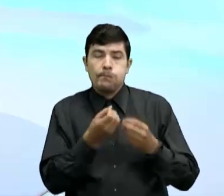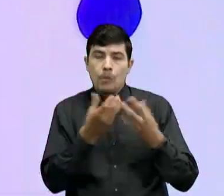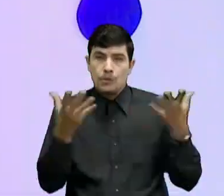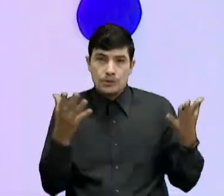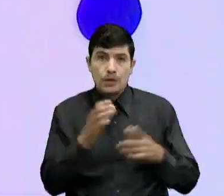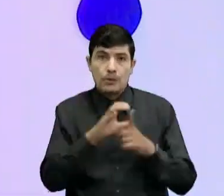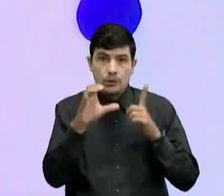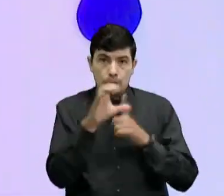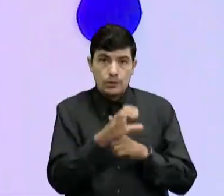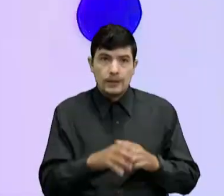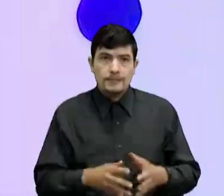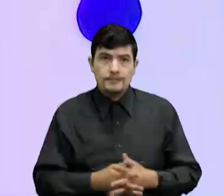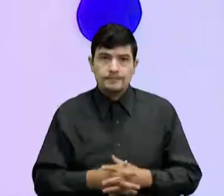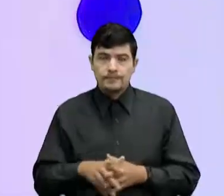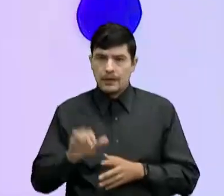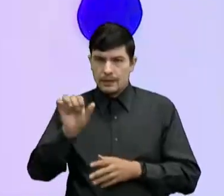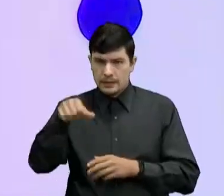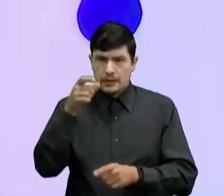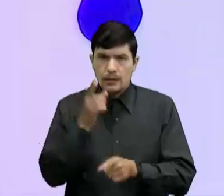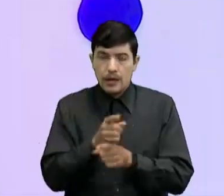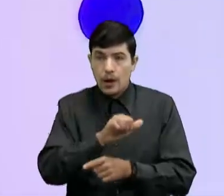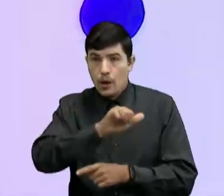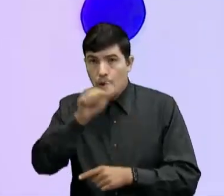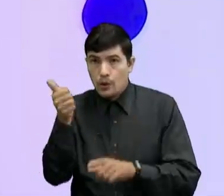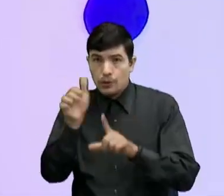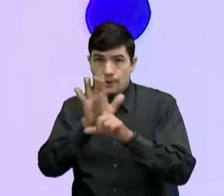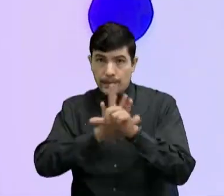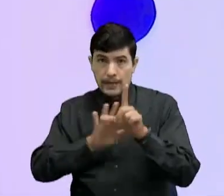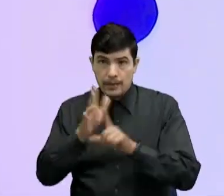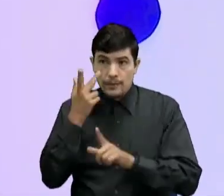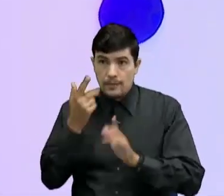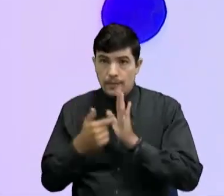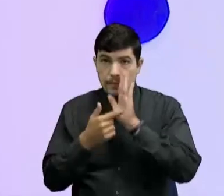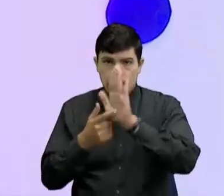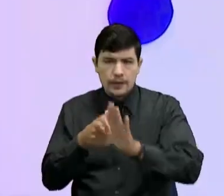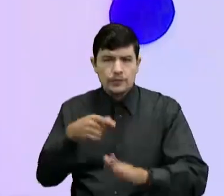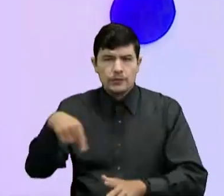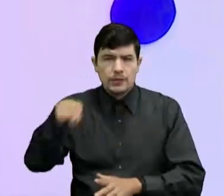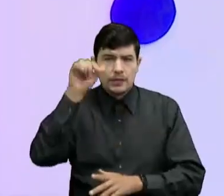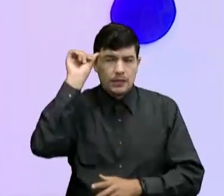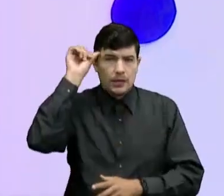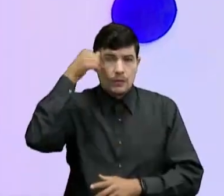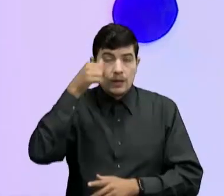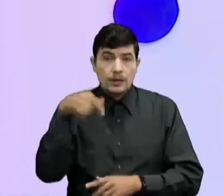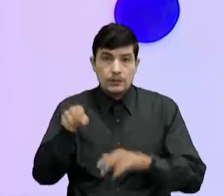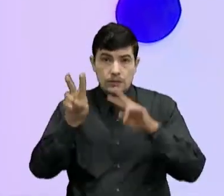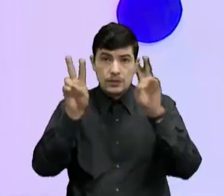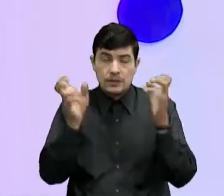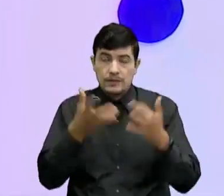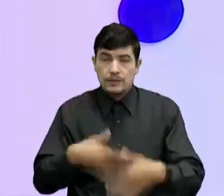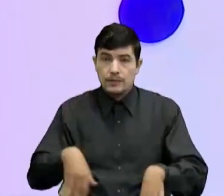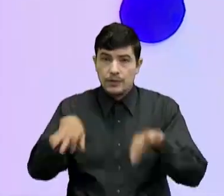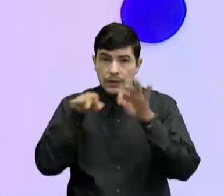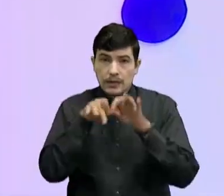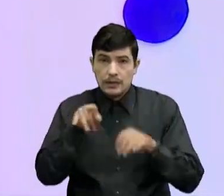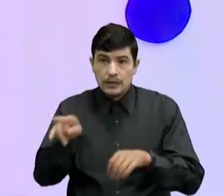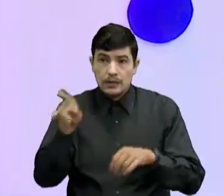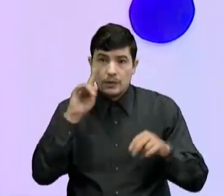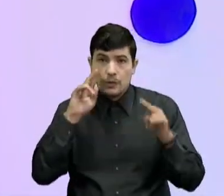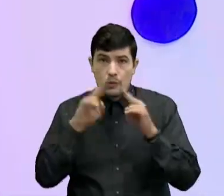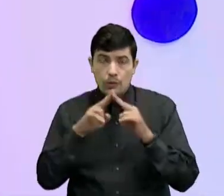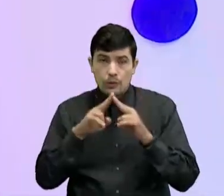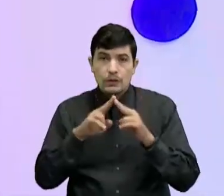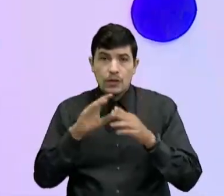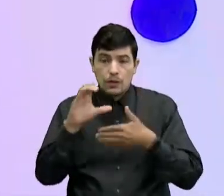Tenemos por allí también Un videito programado Para los chicos Para recordarles Esta importancia Que tiene El que Colombia Este